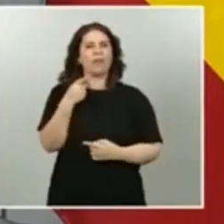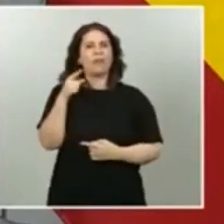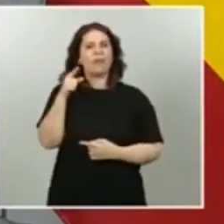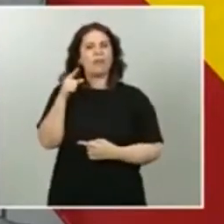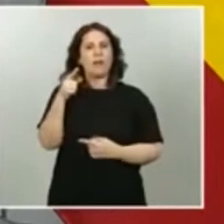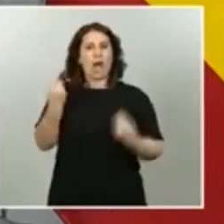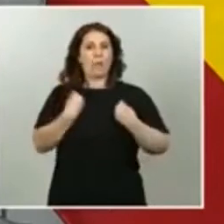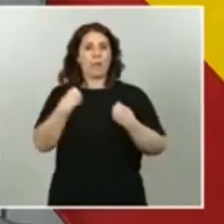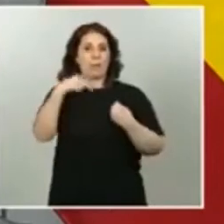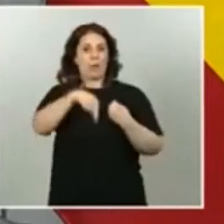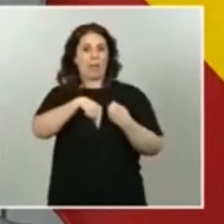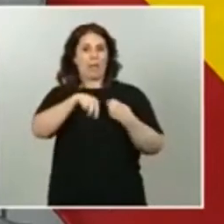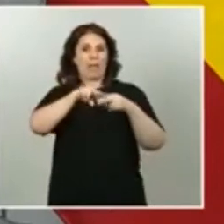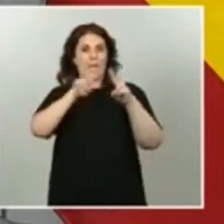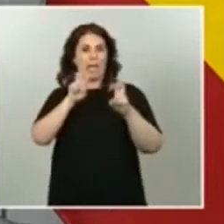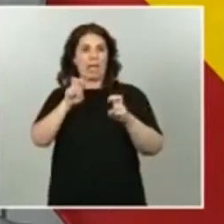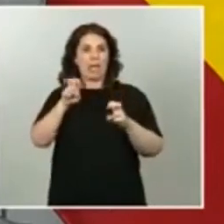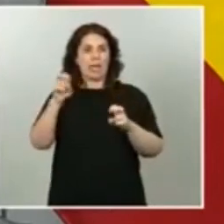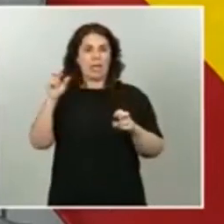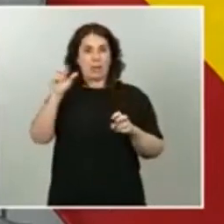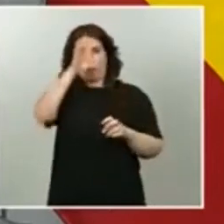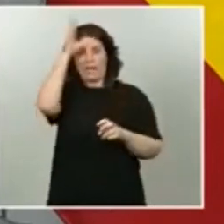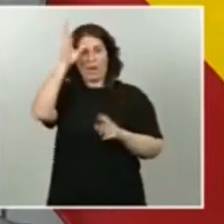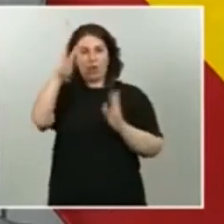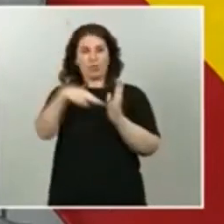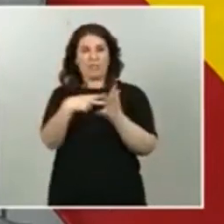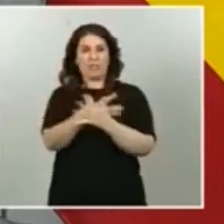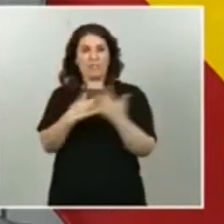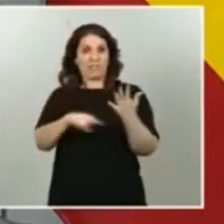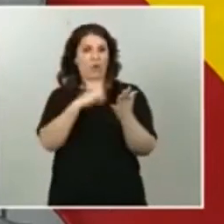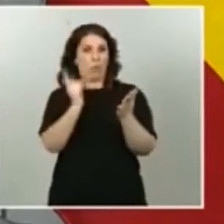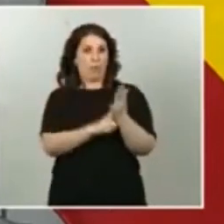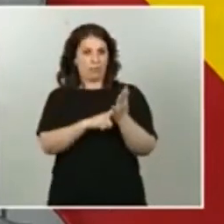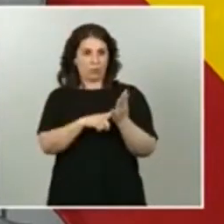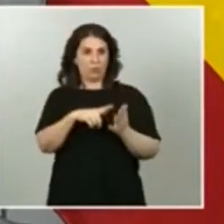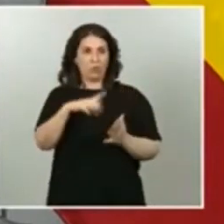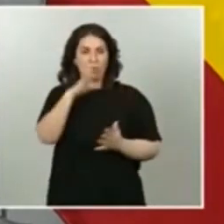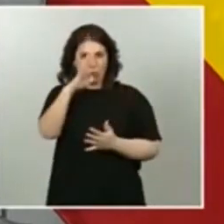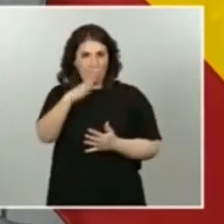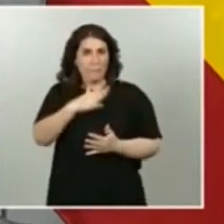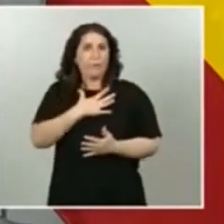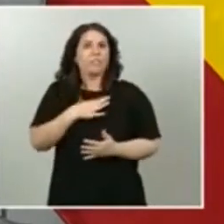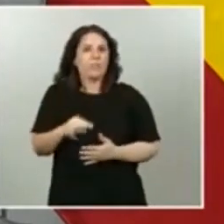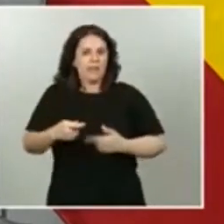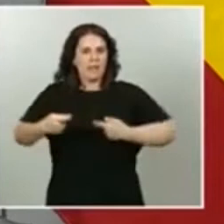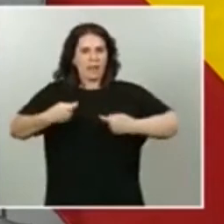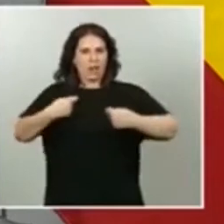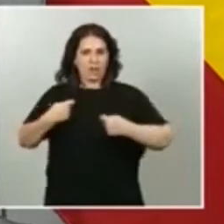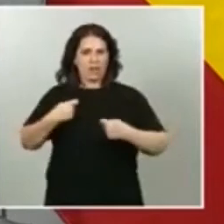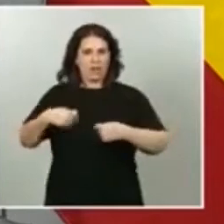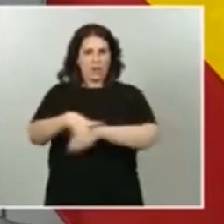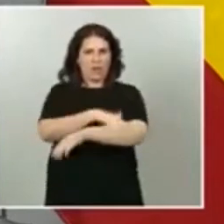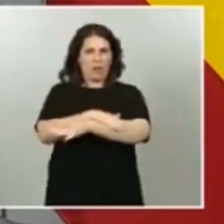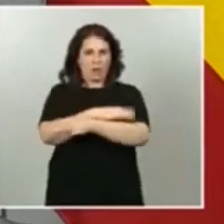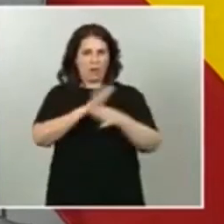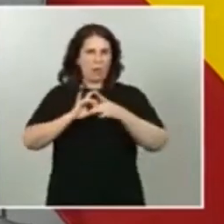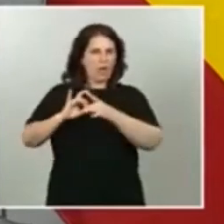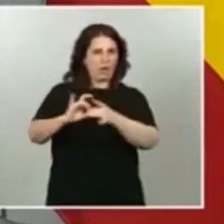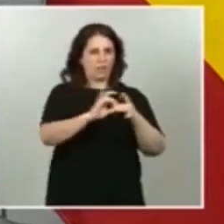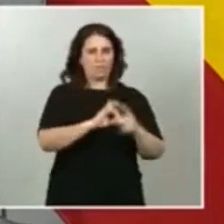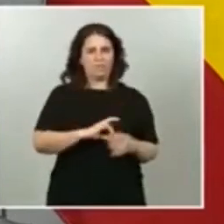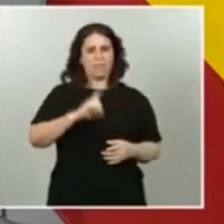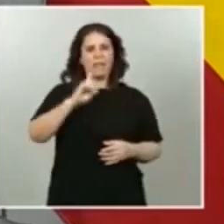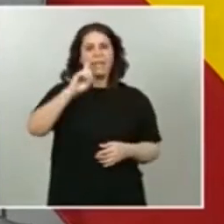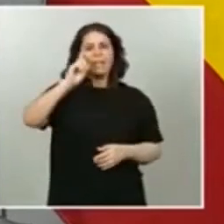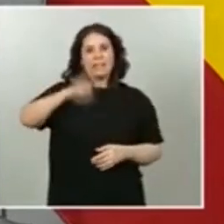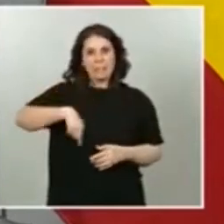el mes, durante todo el verano de 2016, cuando había una posibilidad de negociación de un Gobierno, de coalición. Es un hecho también que